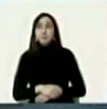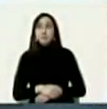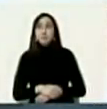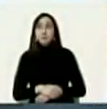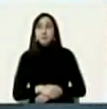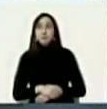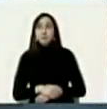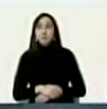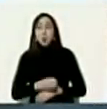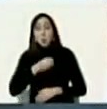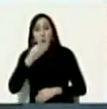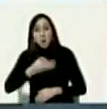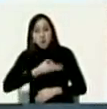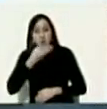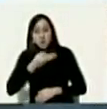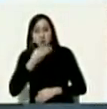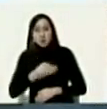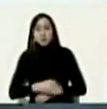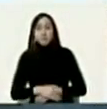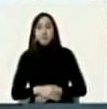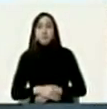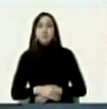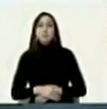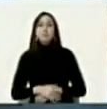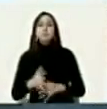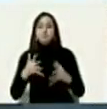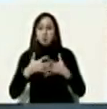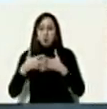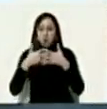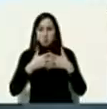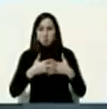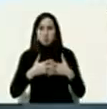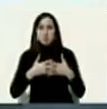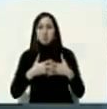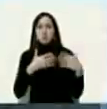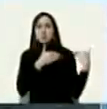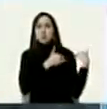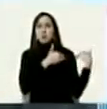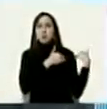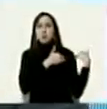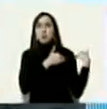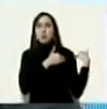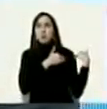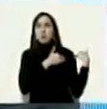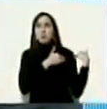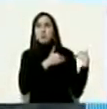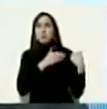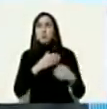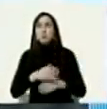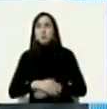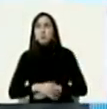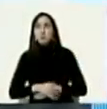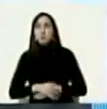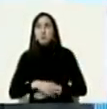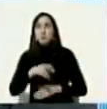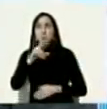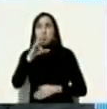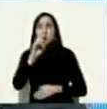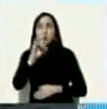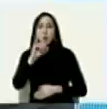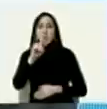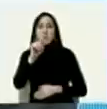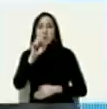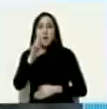buenas tardes ¿tú eres de? Estados Unidos no, no pero de Reuters de Reuters perdón de Reuters ¿cómo se dice?